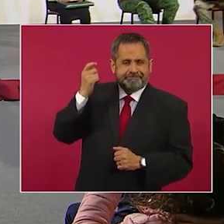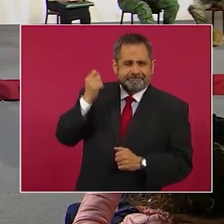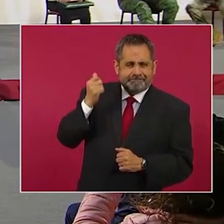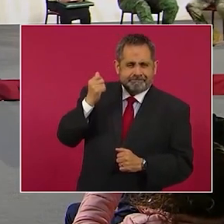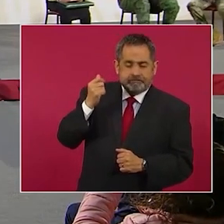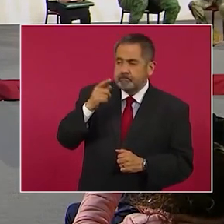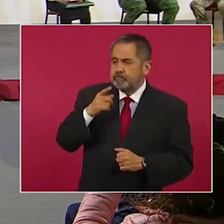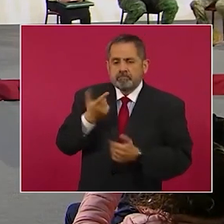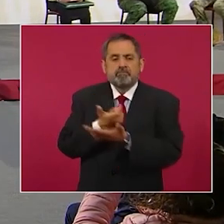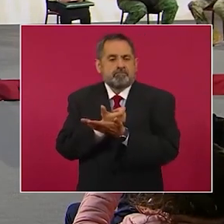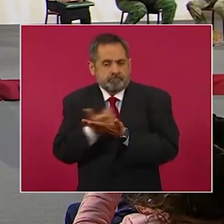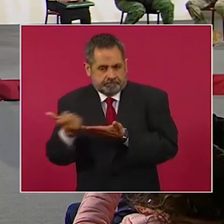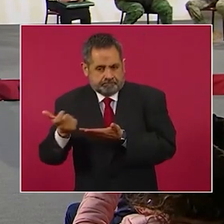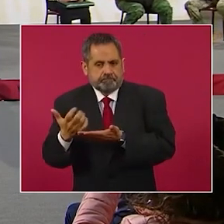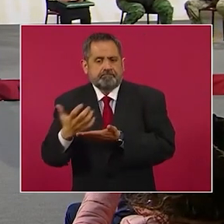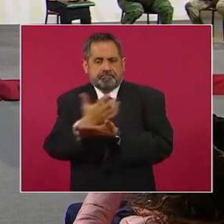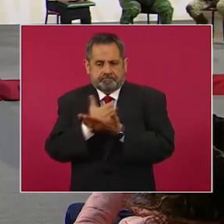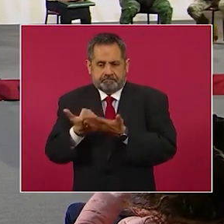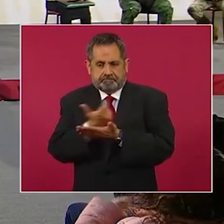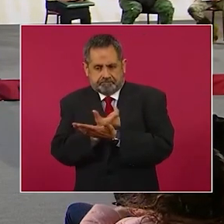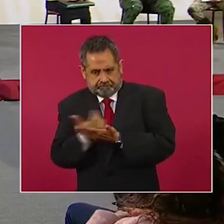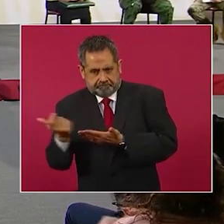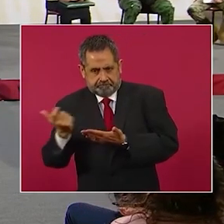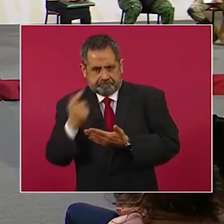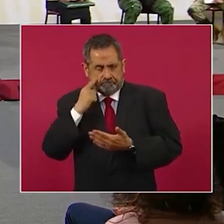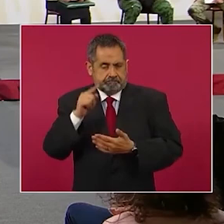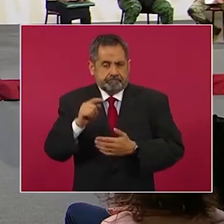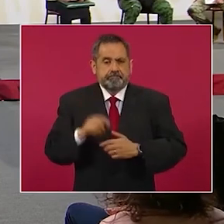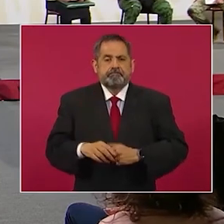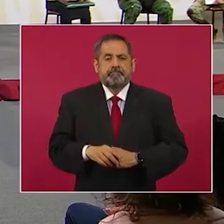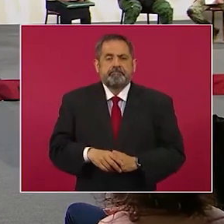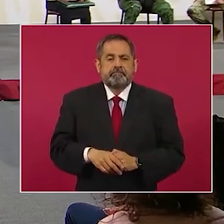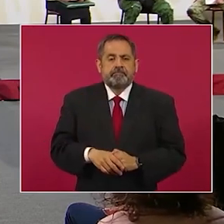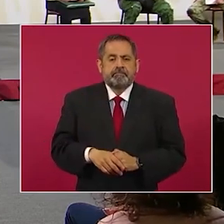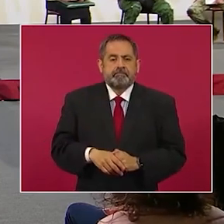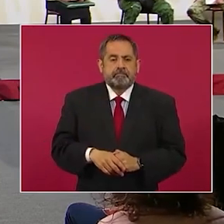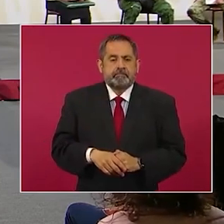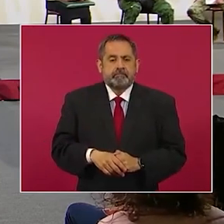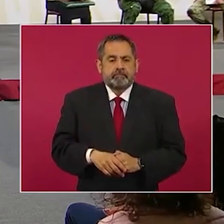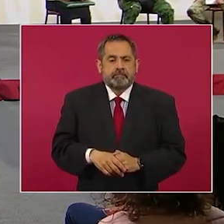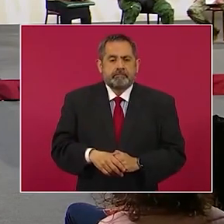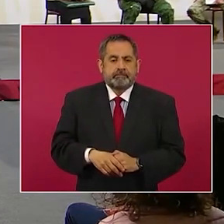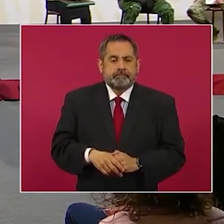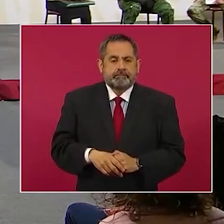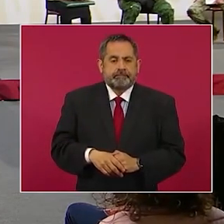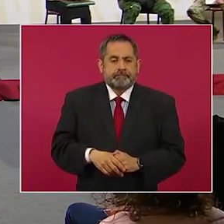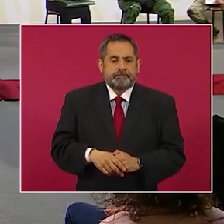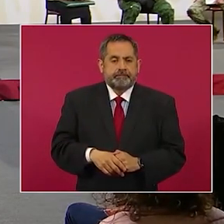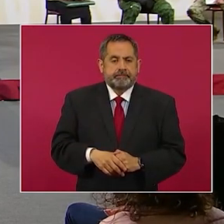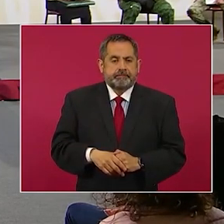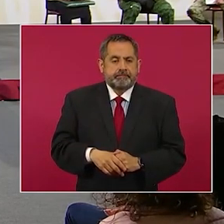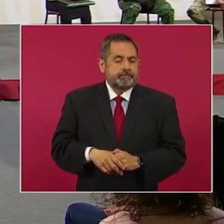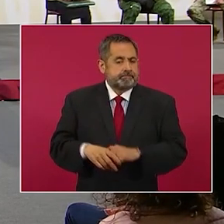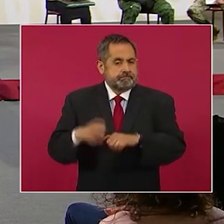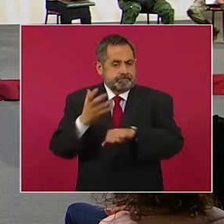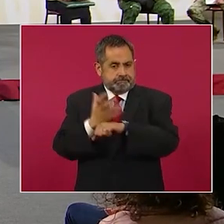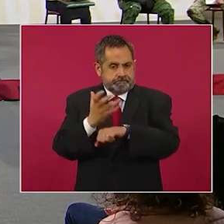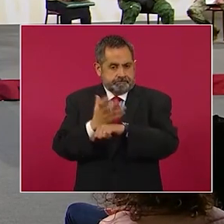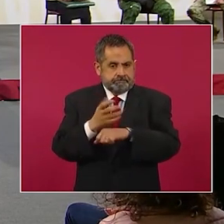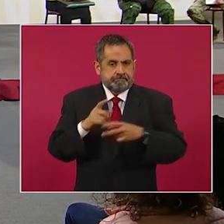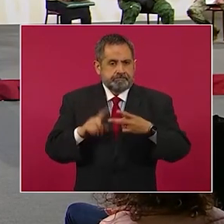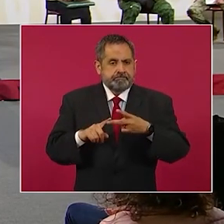el salario, sí, el salario, Estados Unidos,